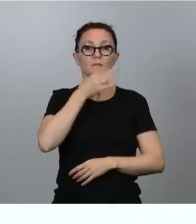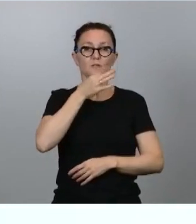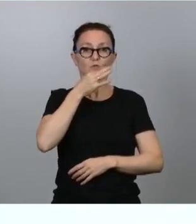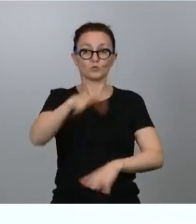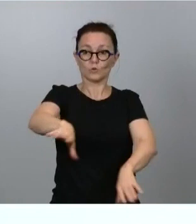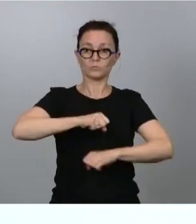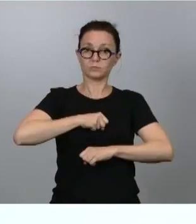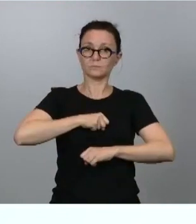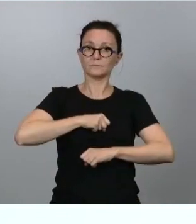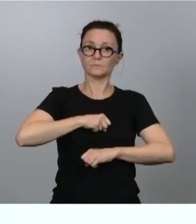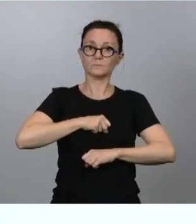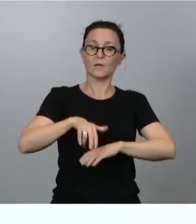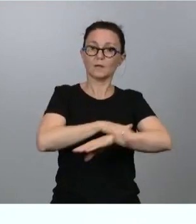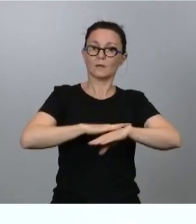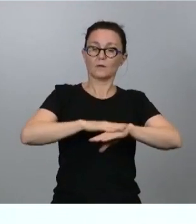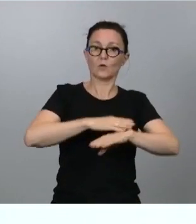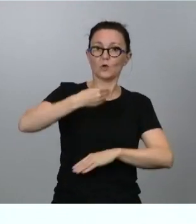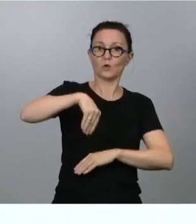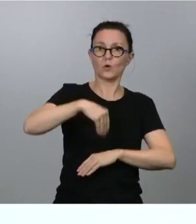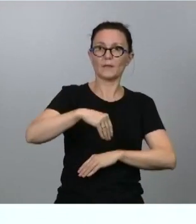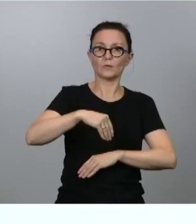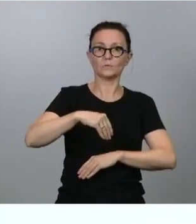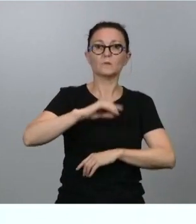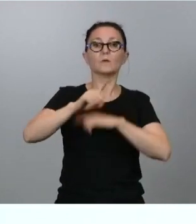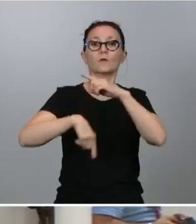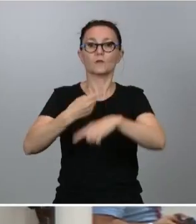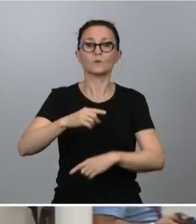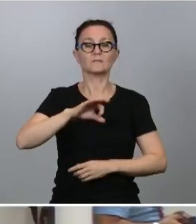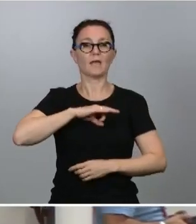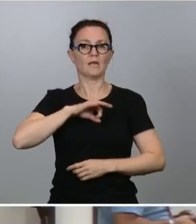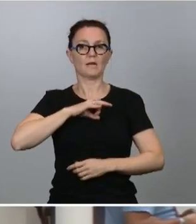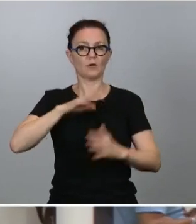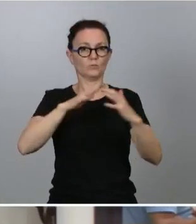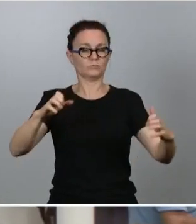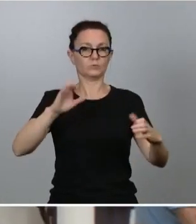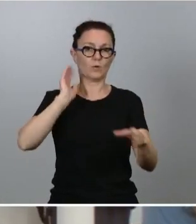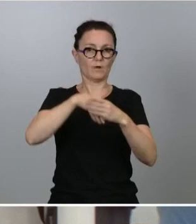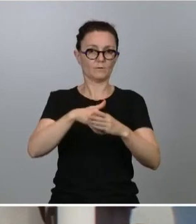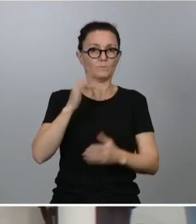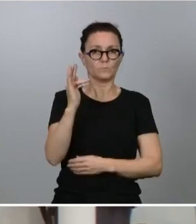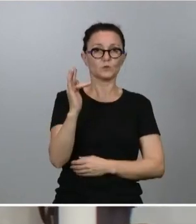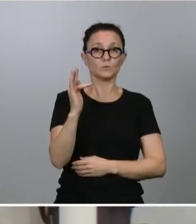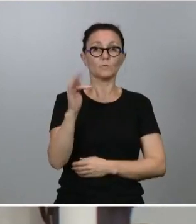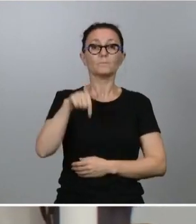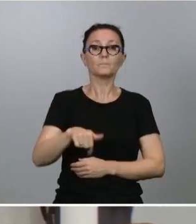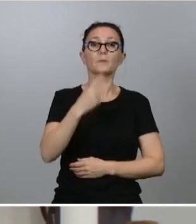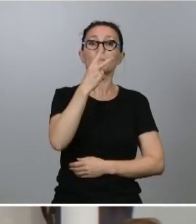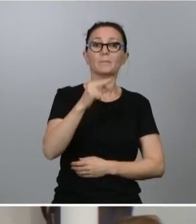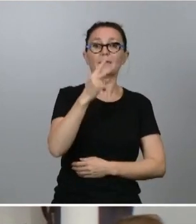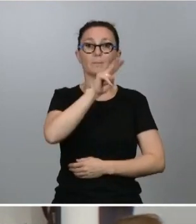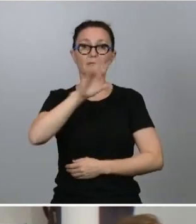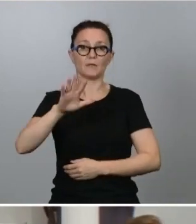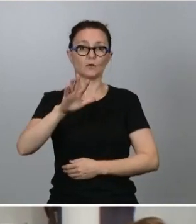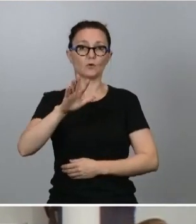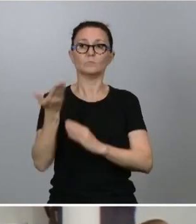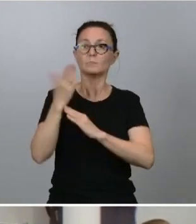la confianza mayoritaria de la Cámara el pasado mes de enero. Y hoy presentamos aquí España Digital 2025, un plan estratégico que lo que